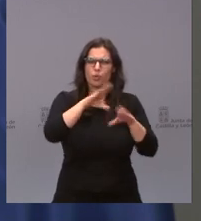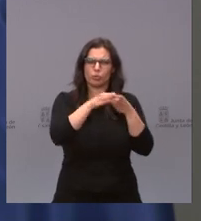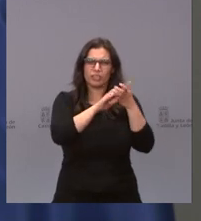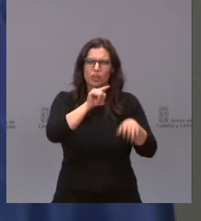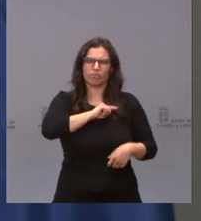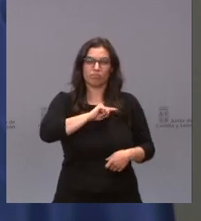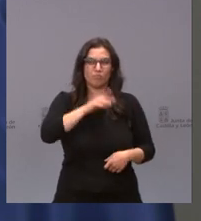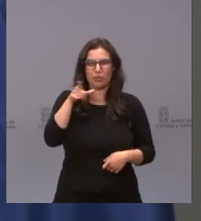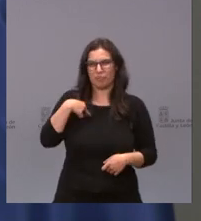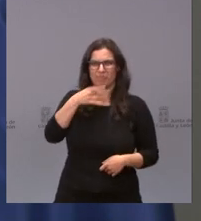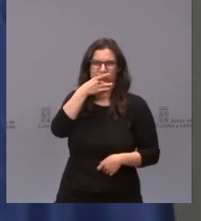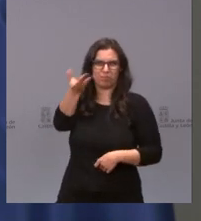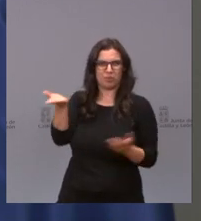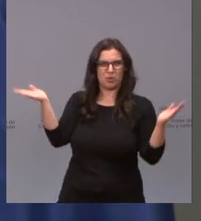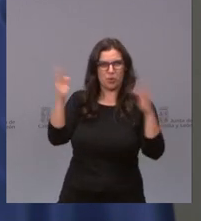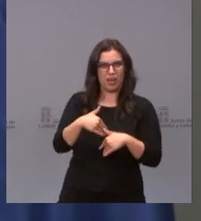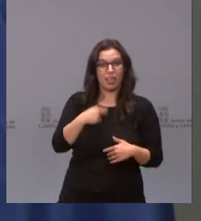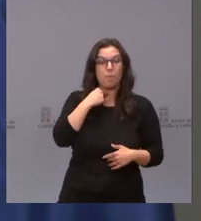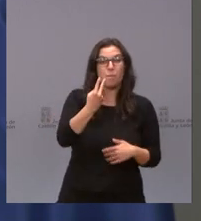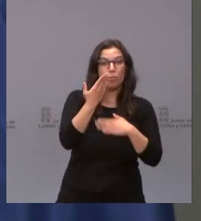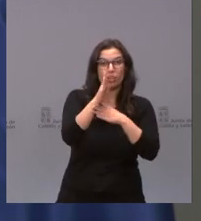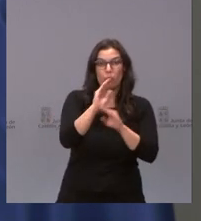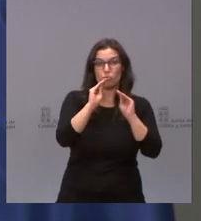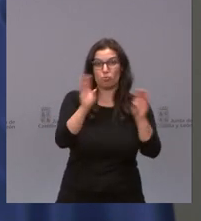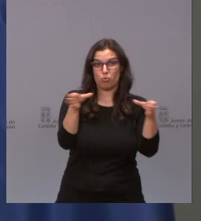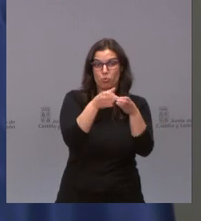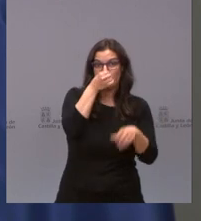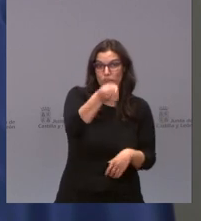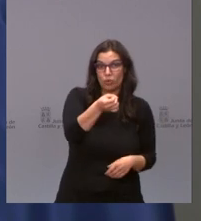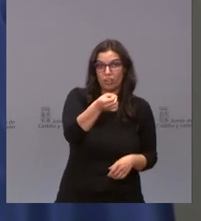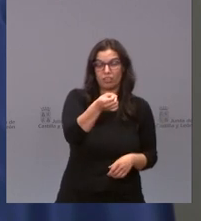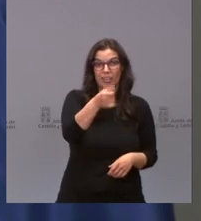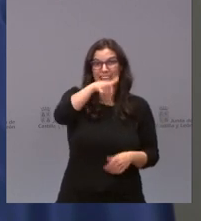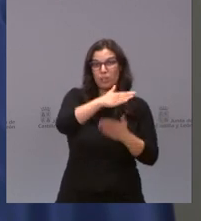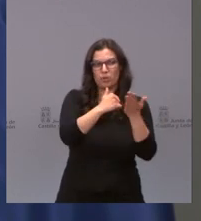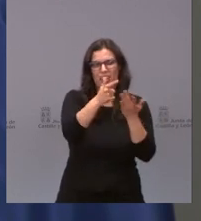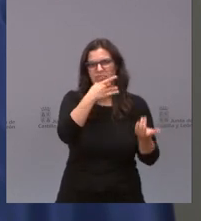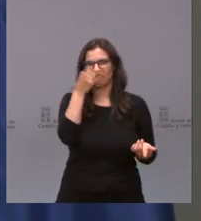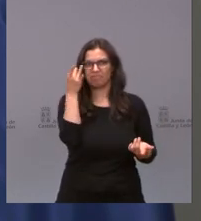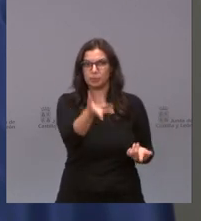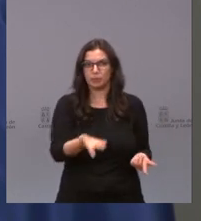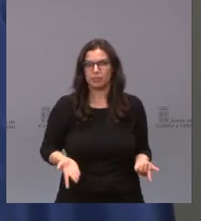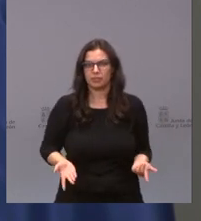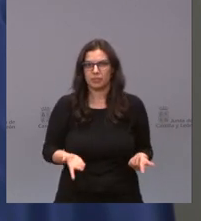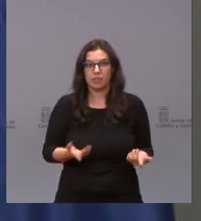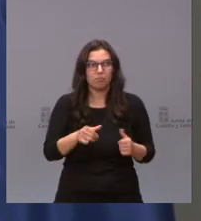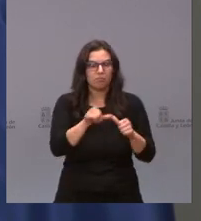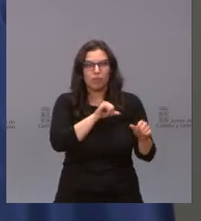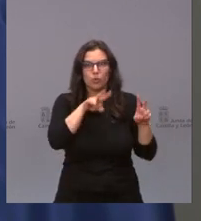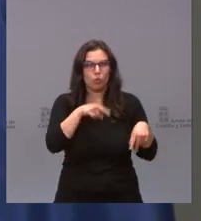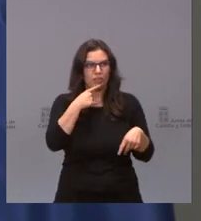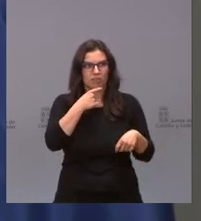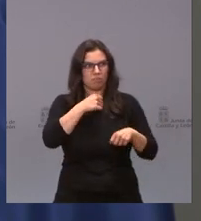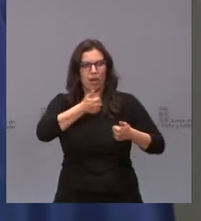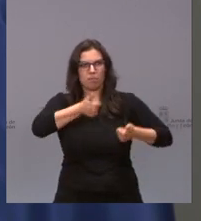descaro con el que se manejan los portavoces del Partido Socialista en esta comunidad estamos alcanzando límites que son desconocidos, son límites